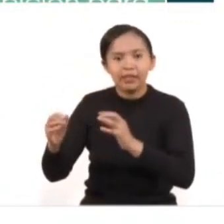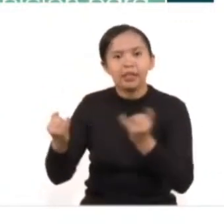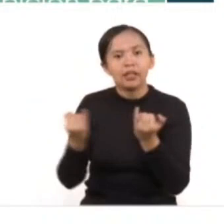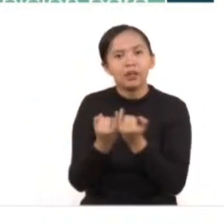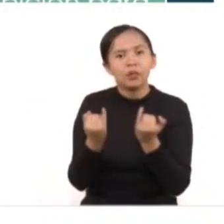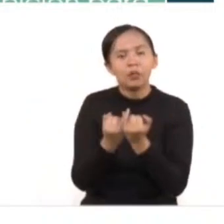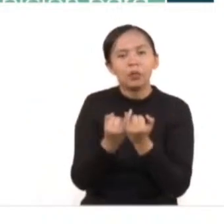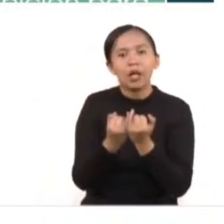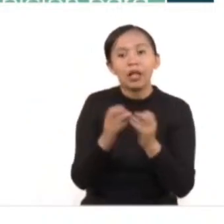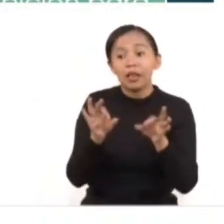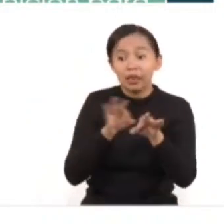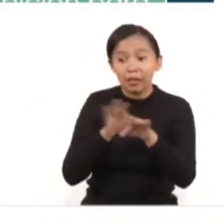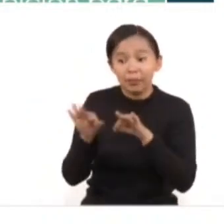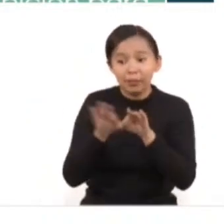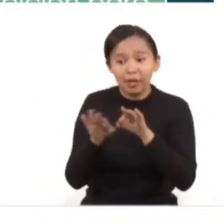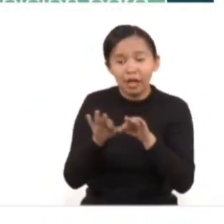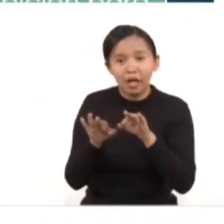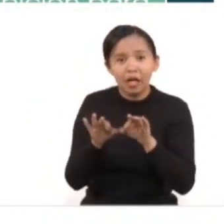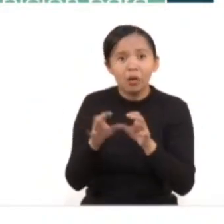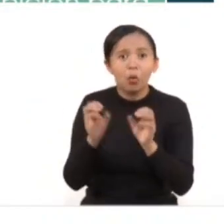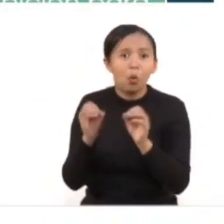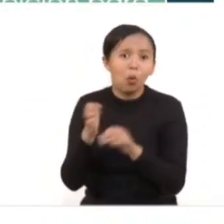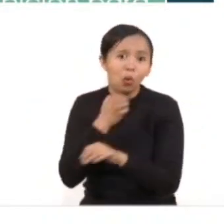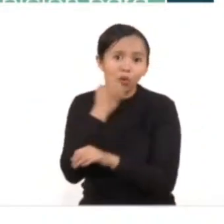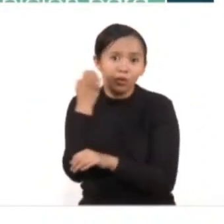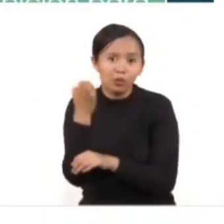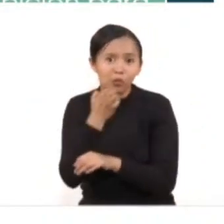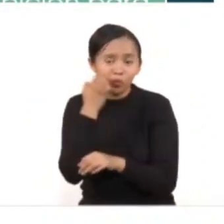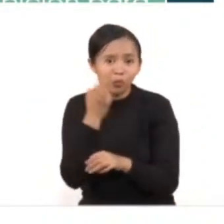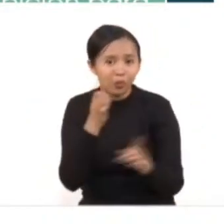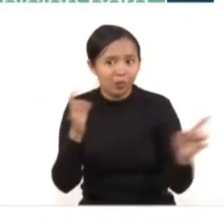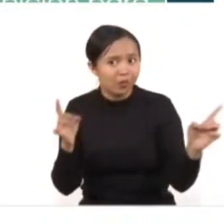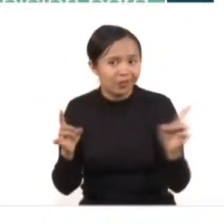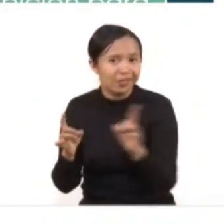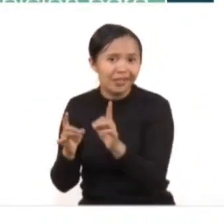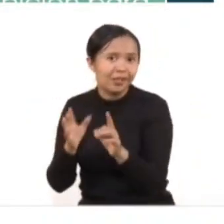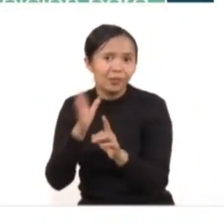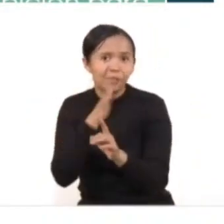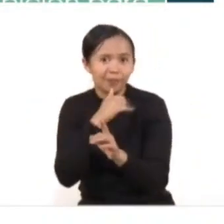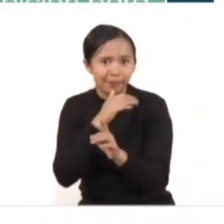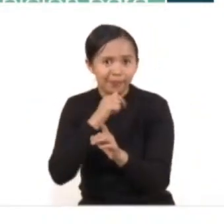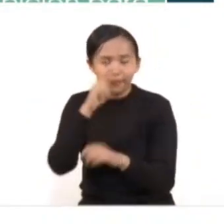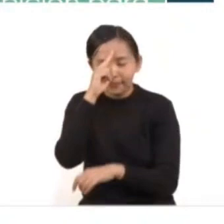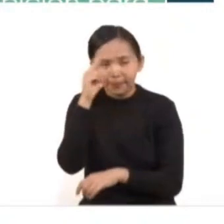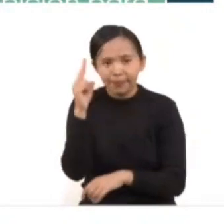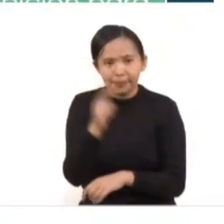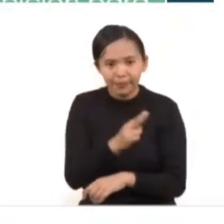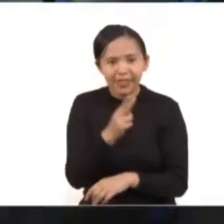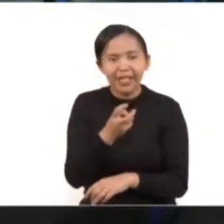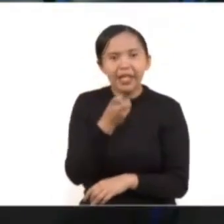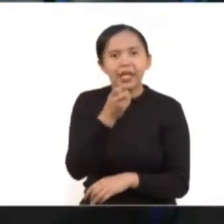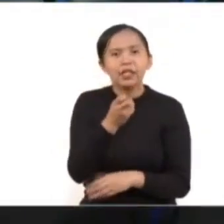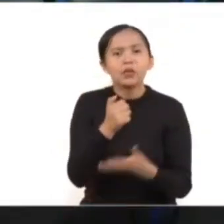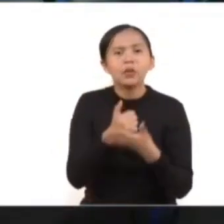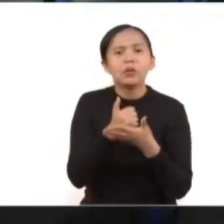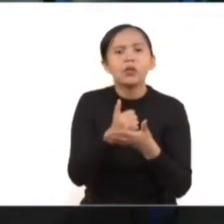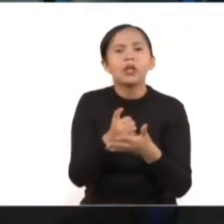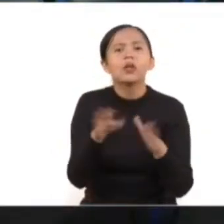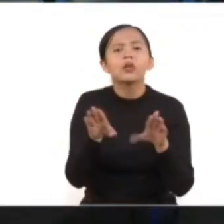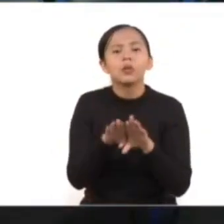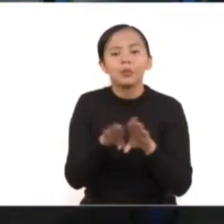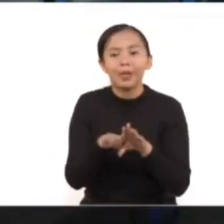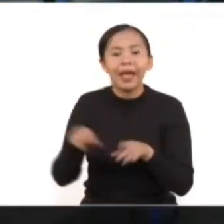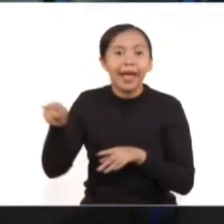acercarse al lugar de trabajo en este sentido son medidas de protección que, reitero, buscan garantizar la